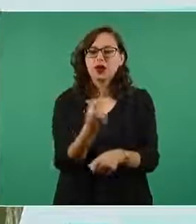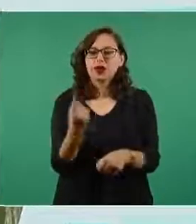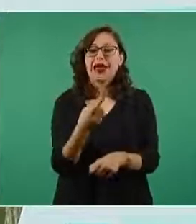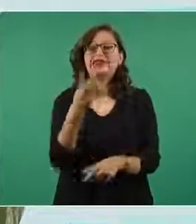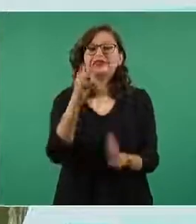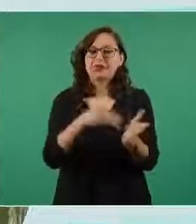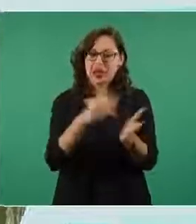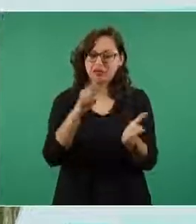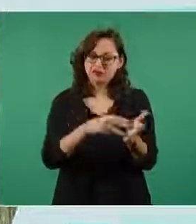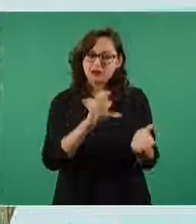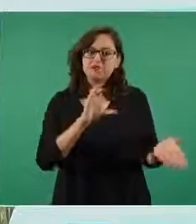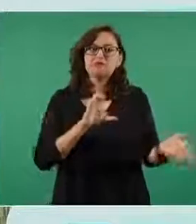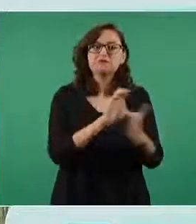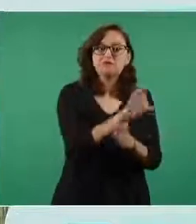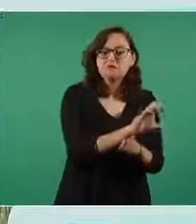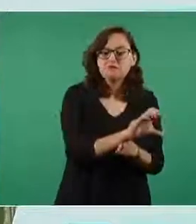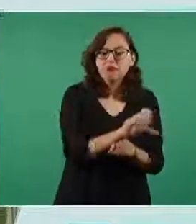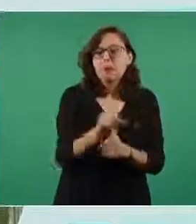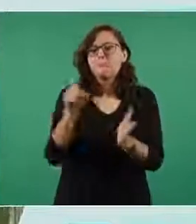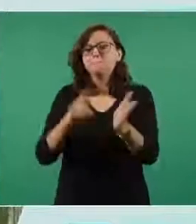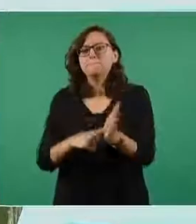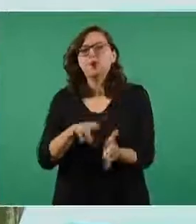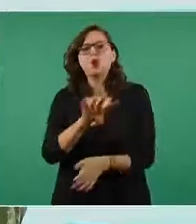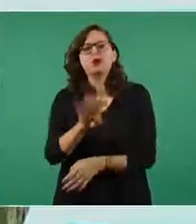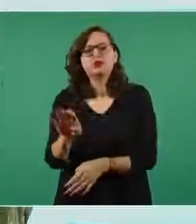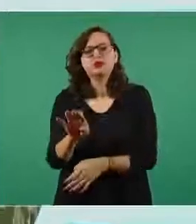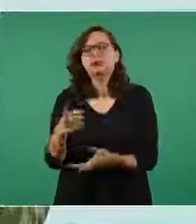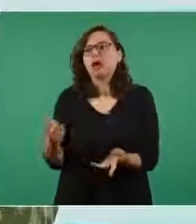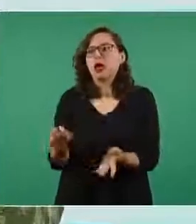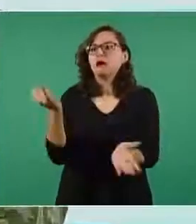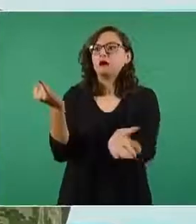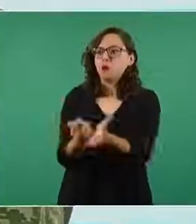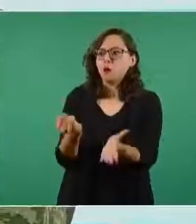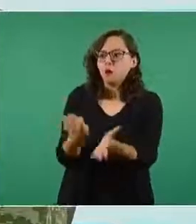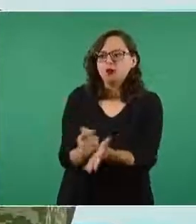son para beneficio del propio trabajador y del Estado mexicano